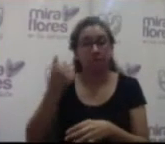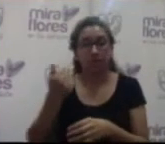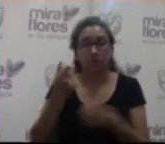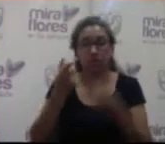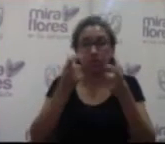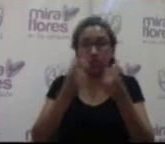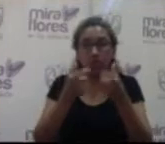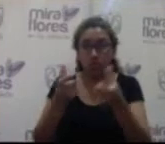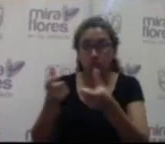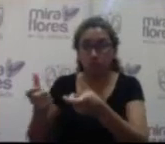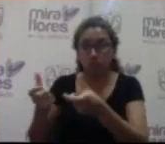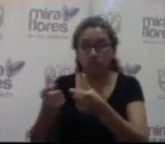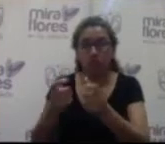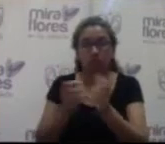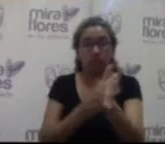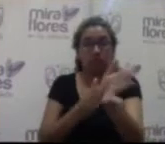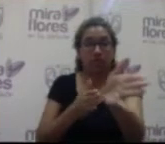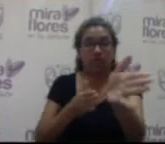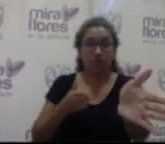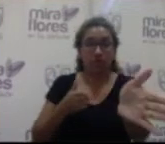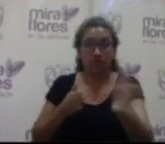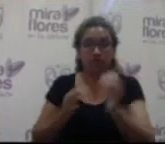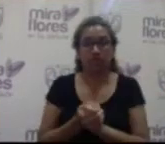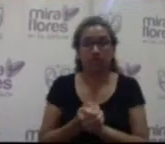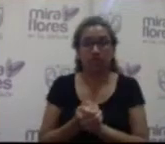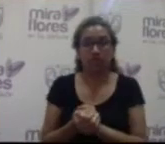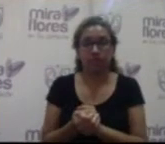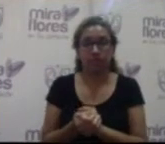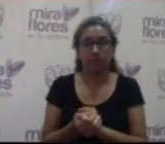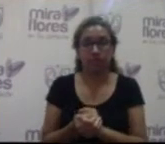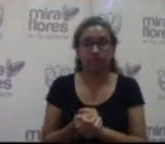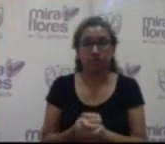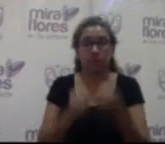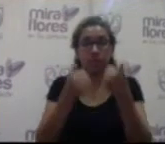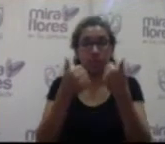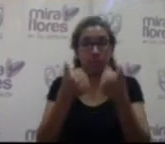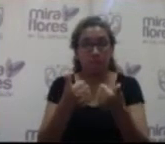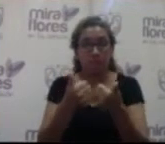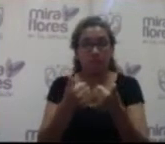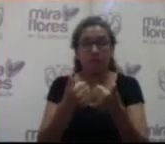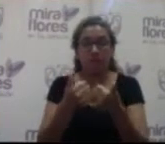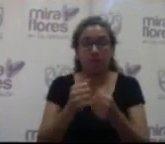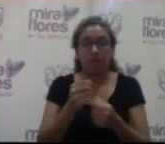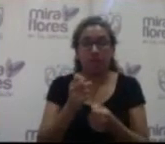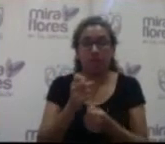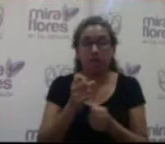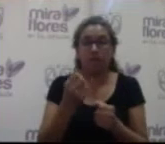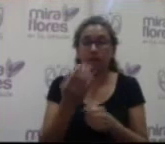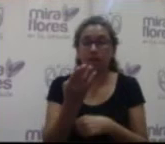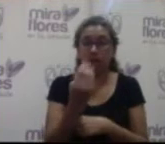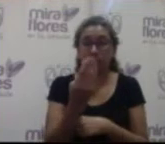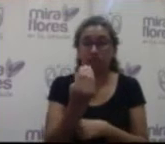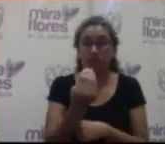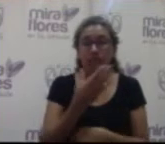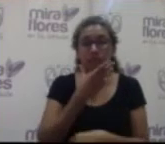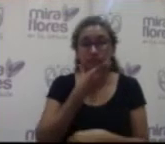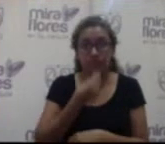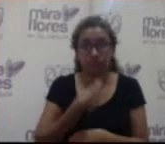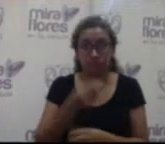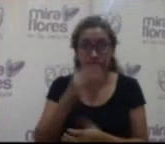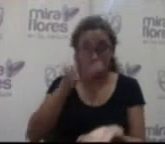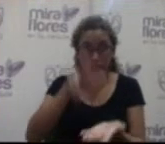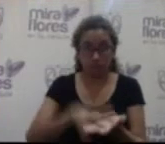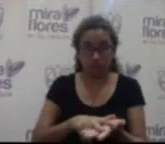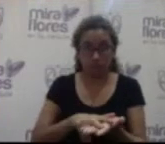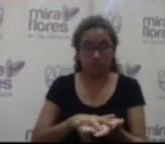de control de tráfico de estas calles mencionadas la Buena Pro se ha otorgado el 14 de diciembre o sea